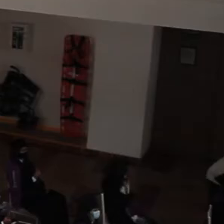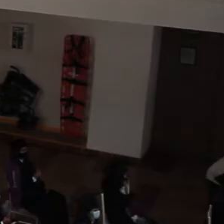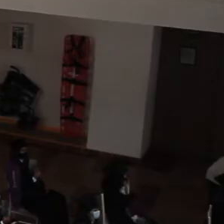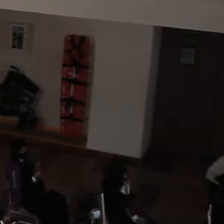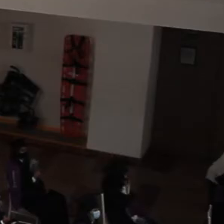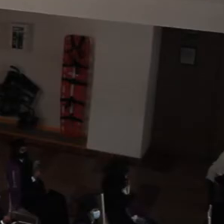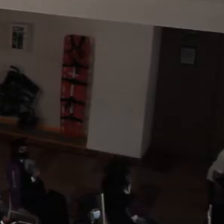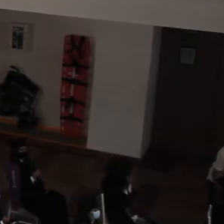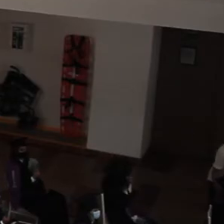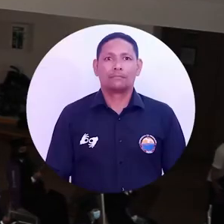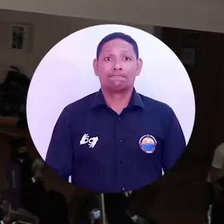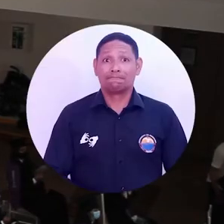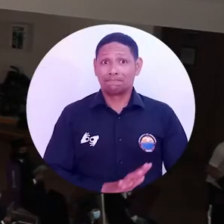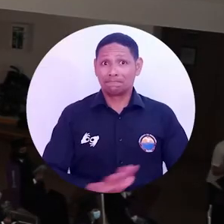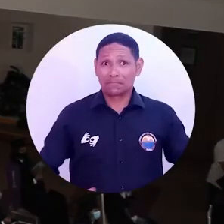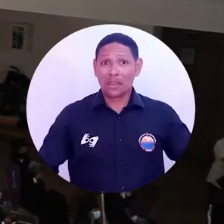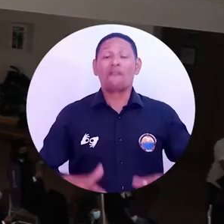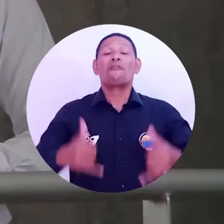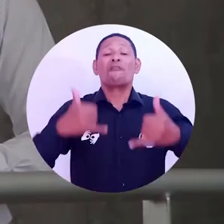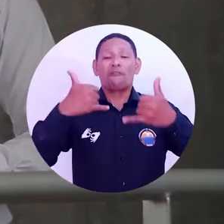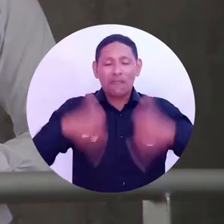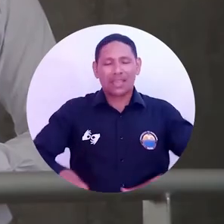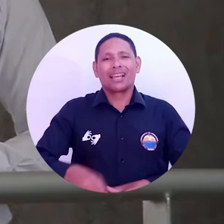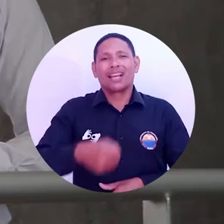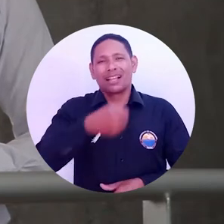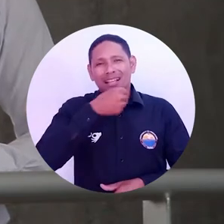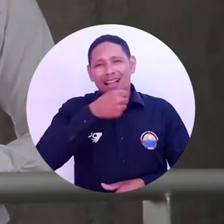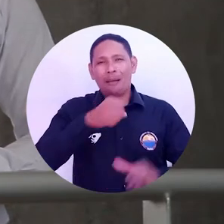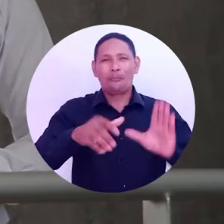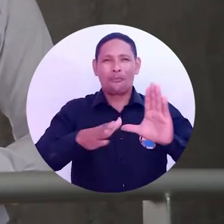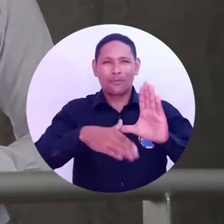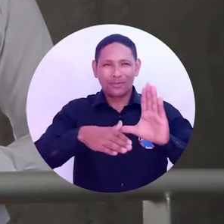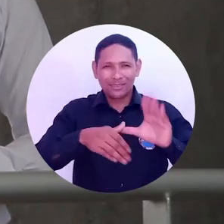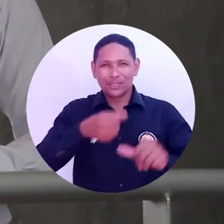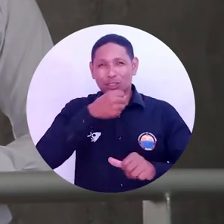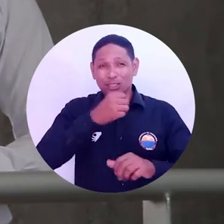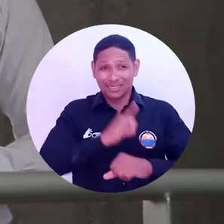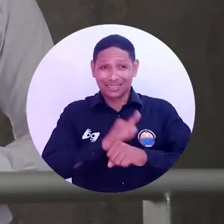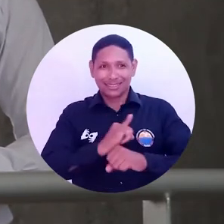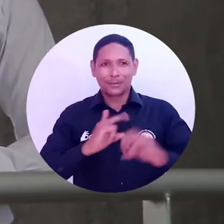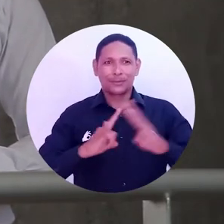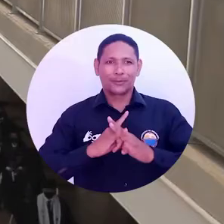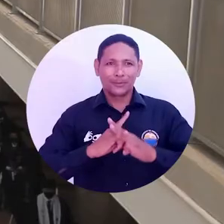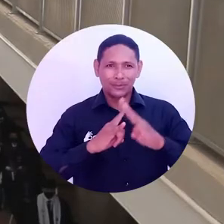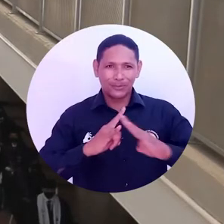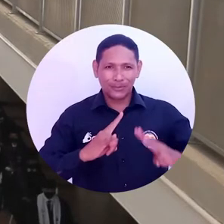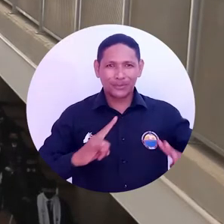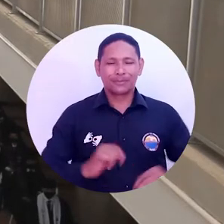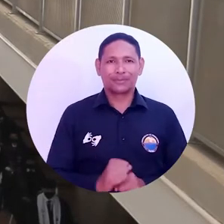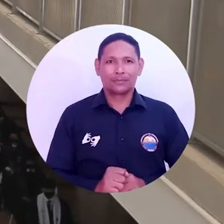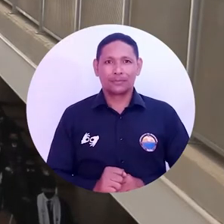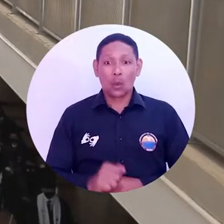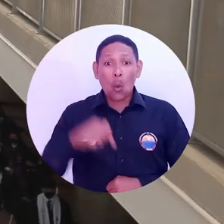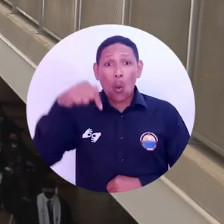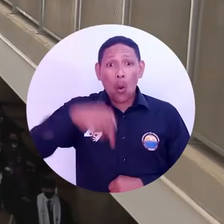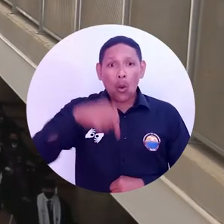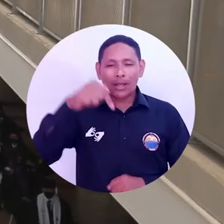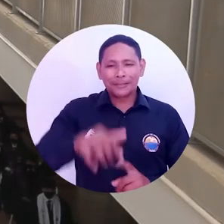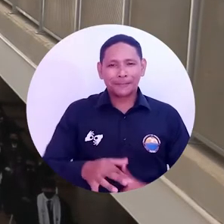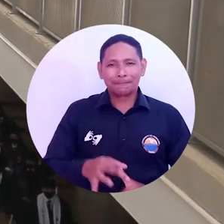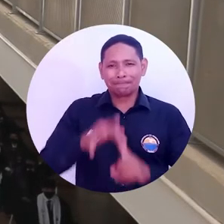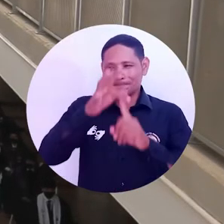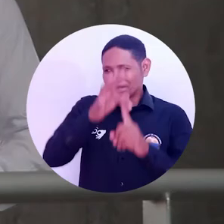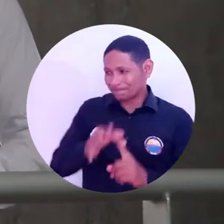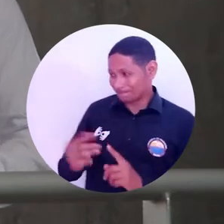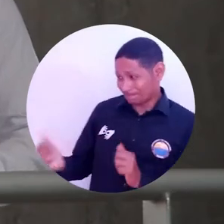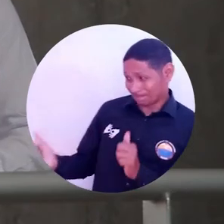De esta manera hemos llegado al final del Campus TV, programa institucional de la Universidad del Magdalena. Y hoy, especialmente despidiendo